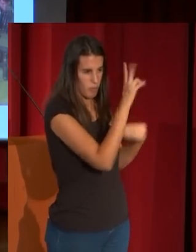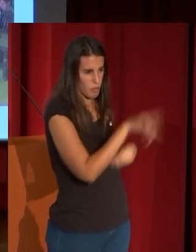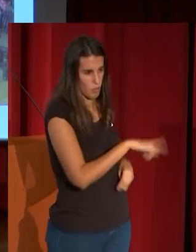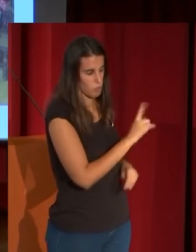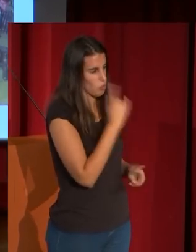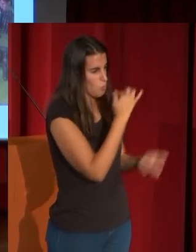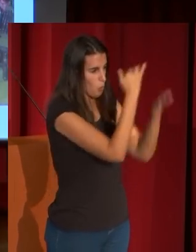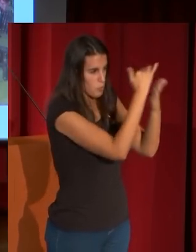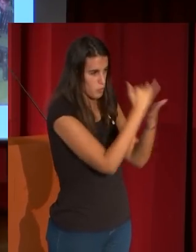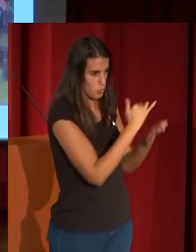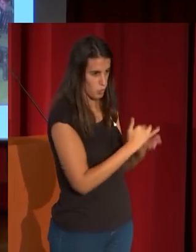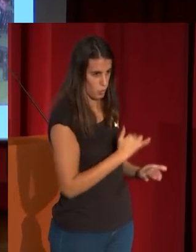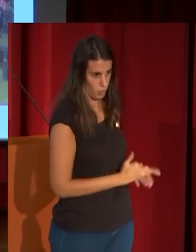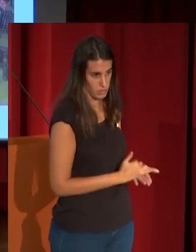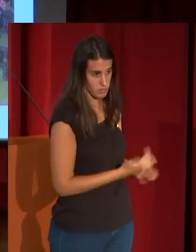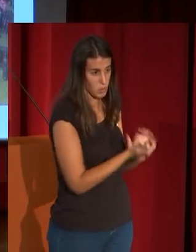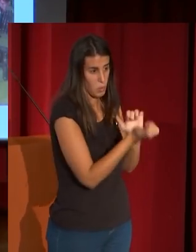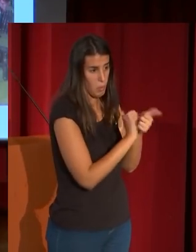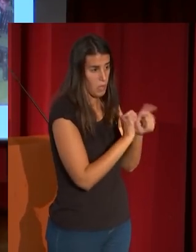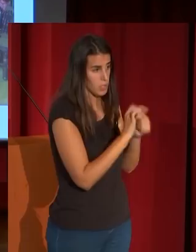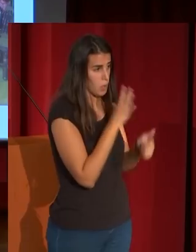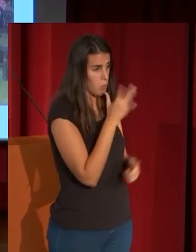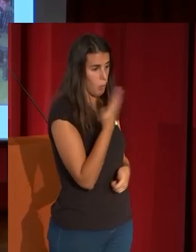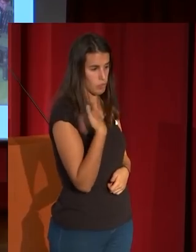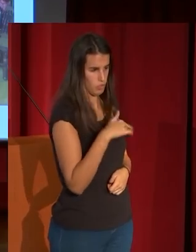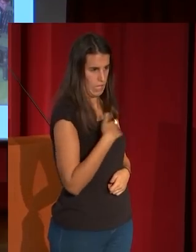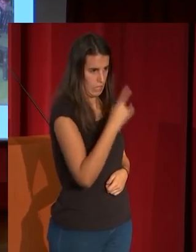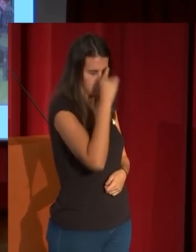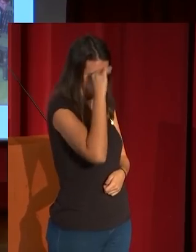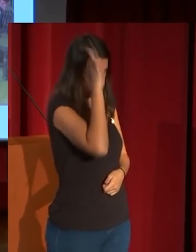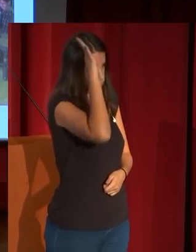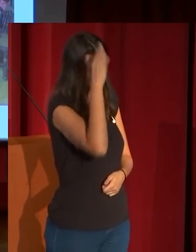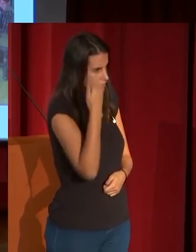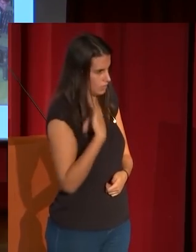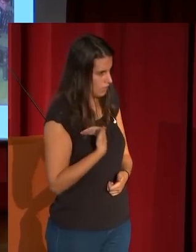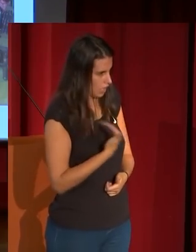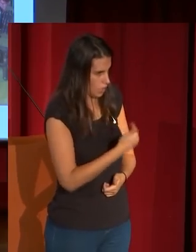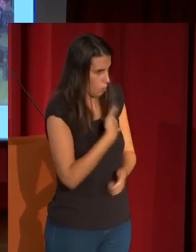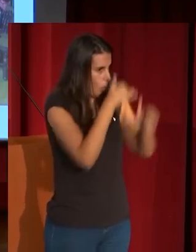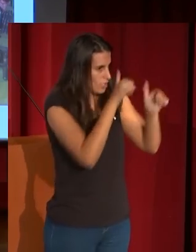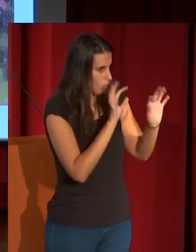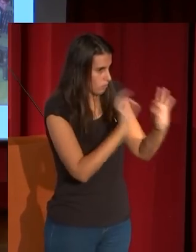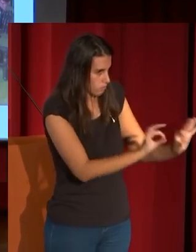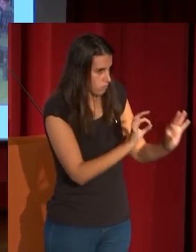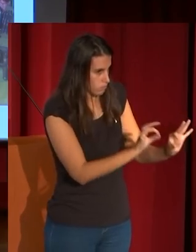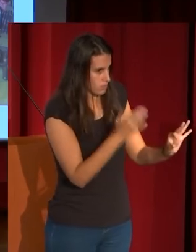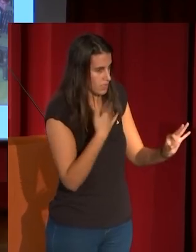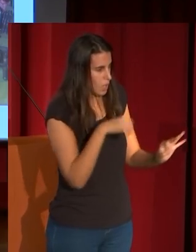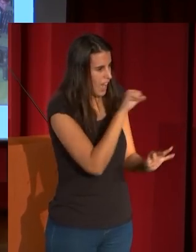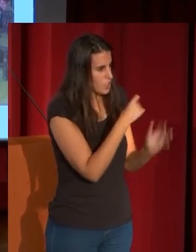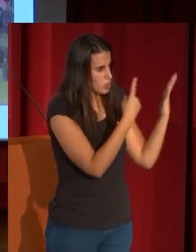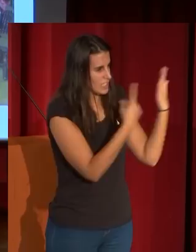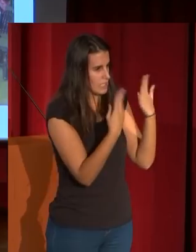en Italia, sino que son copias que él aborda cuando ya está formado, cuando tiene en el año 67, él tiene